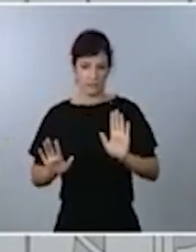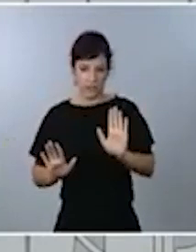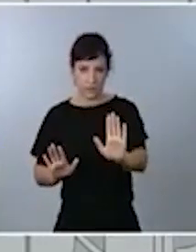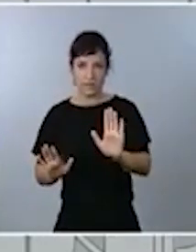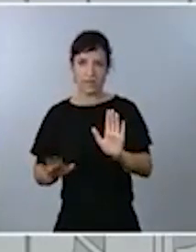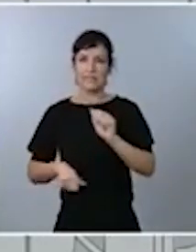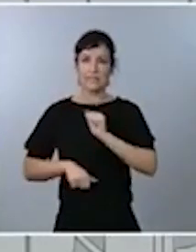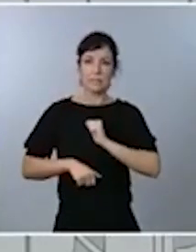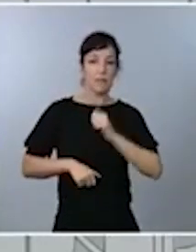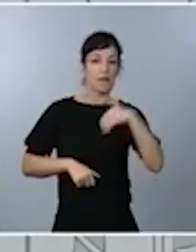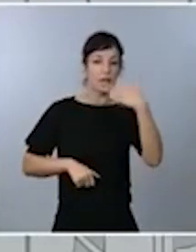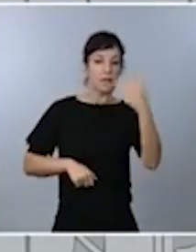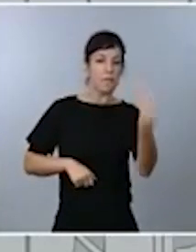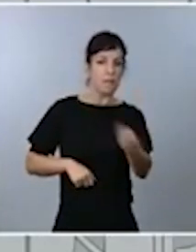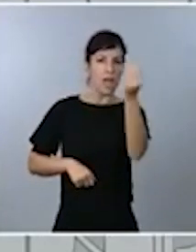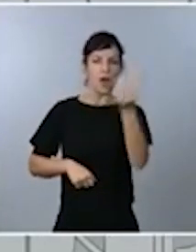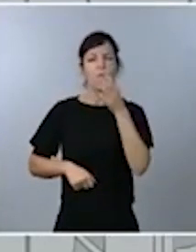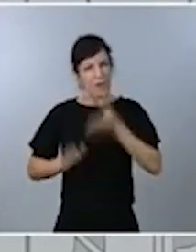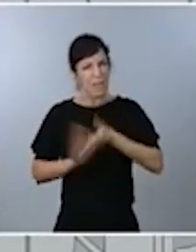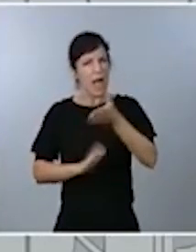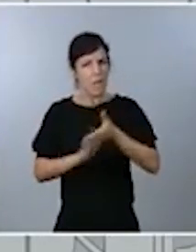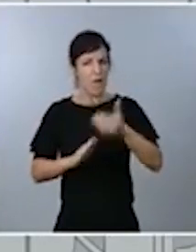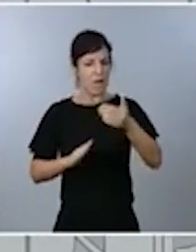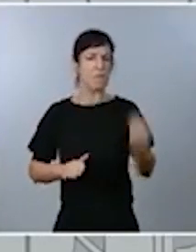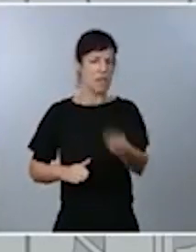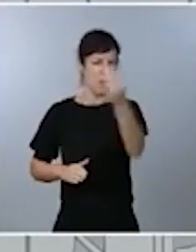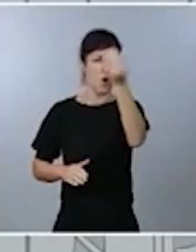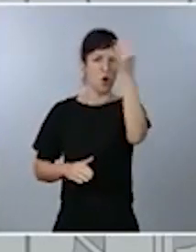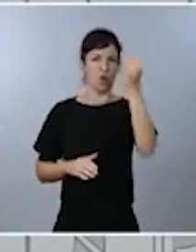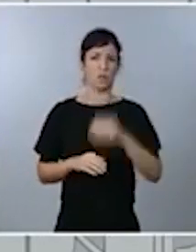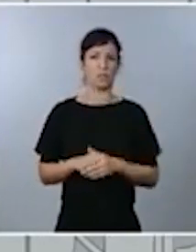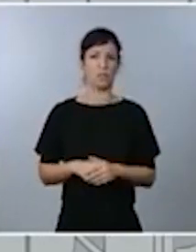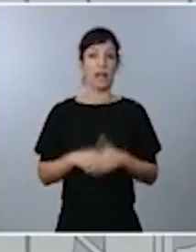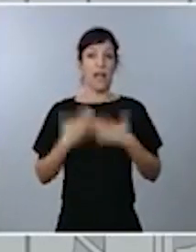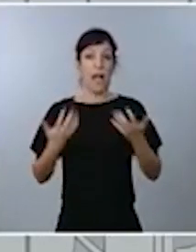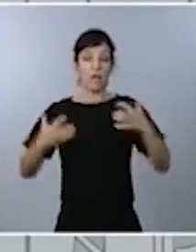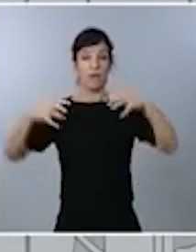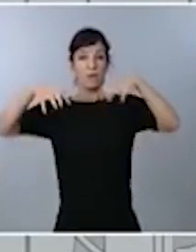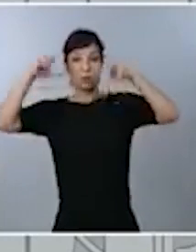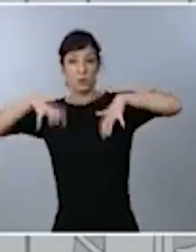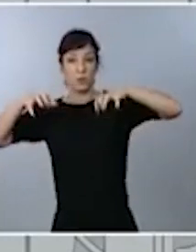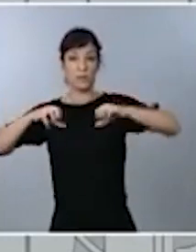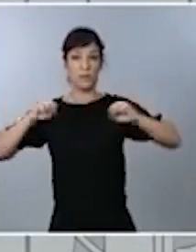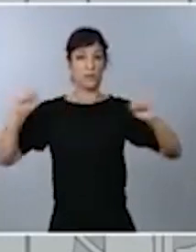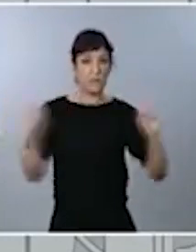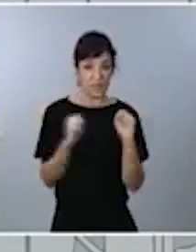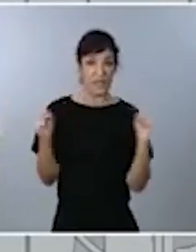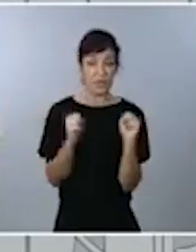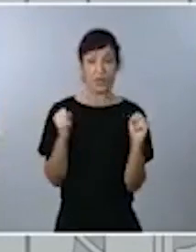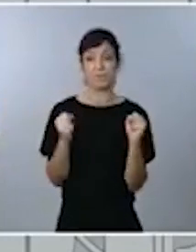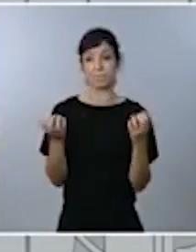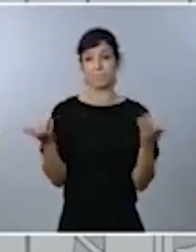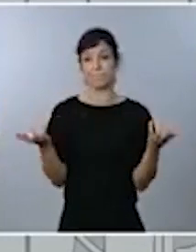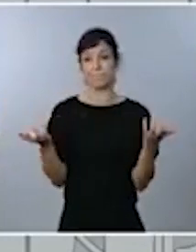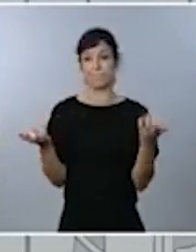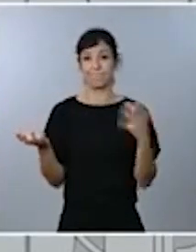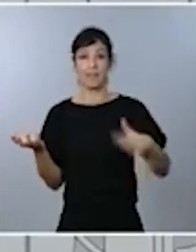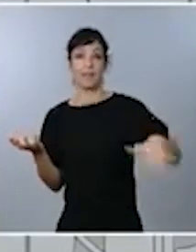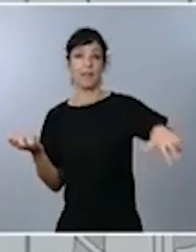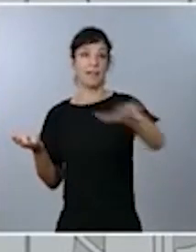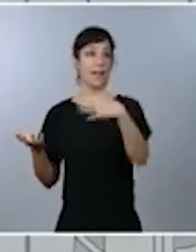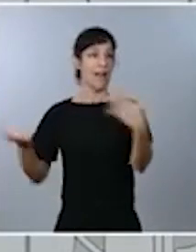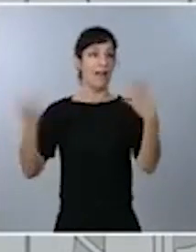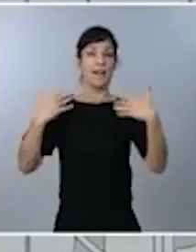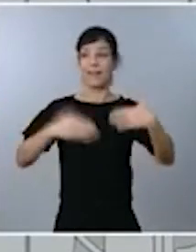esos tiempos mejores. Porque además ahora la lluvia y el frío nos privarán en buena medida de los espacios abiertos de las calles, las